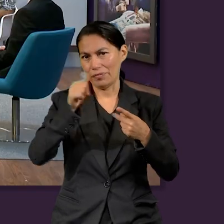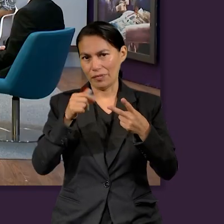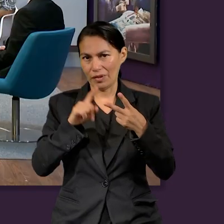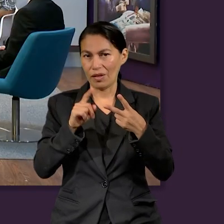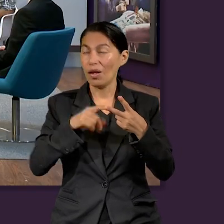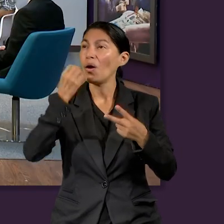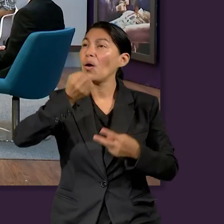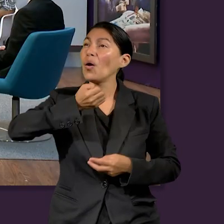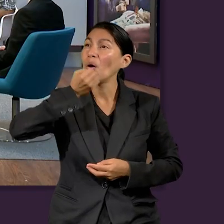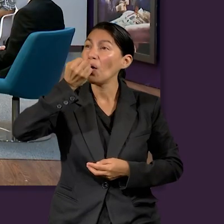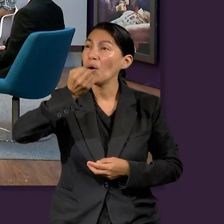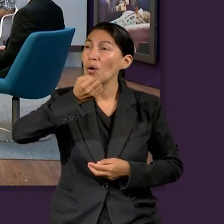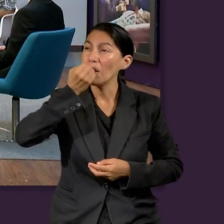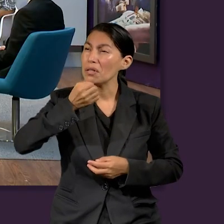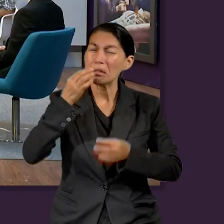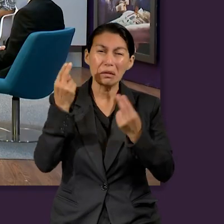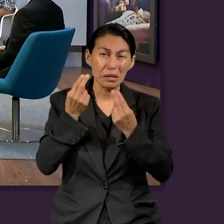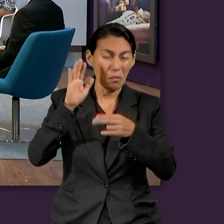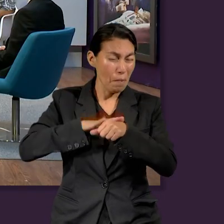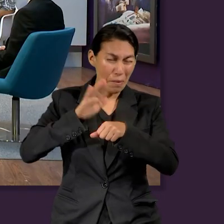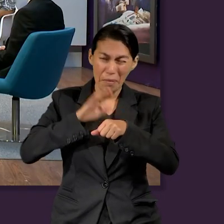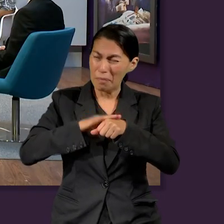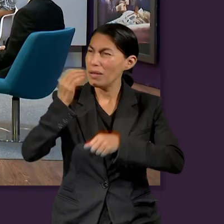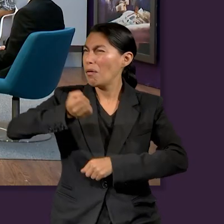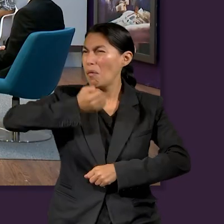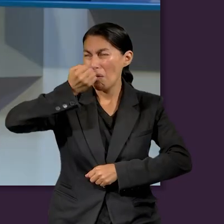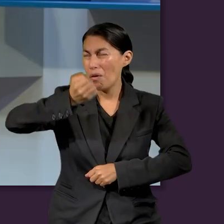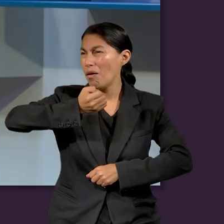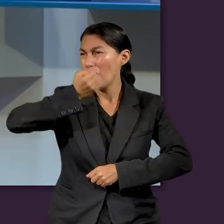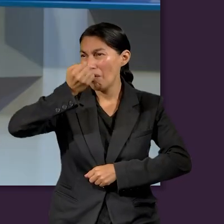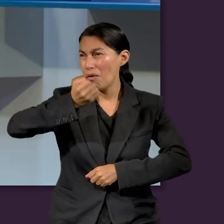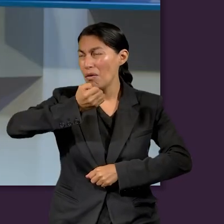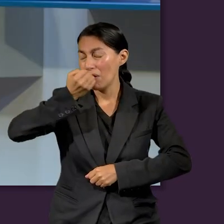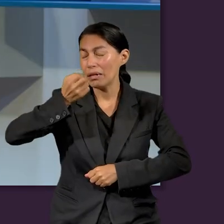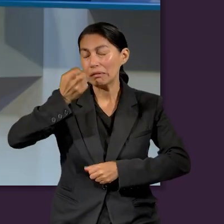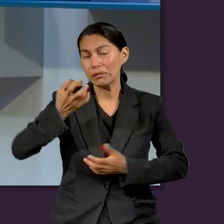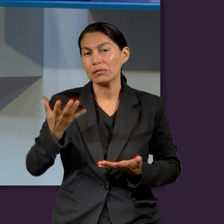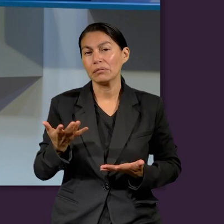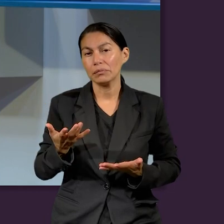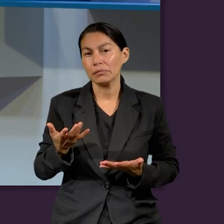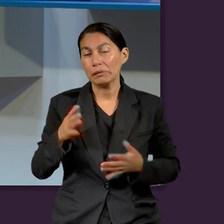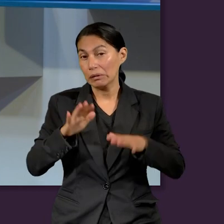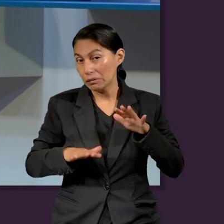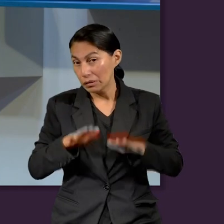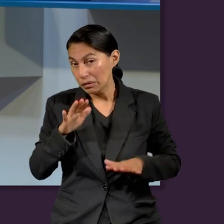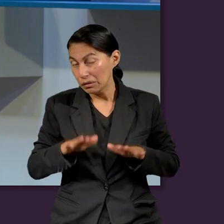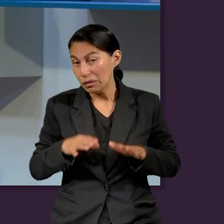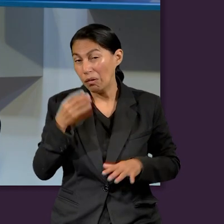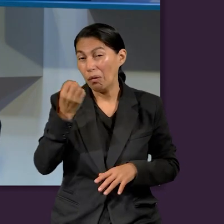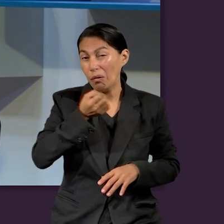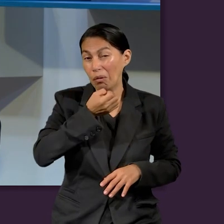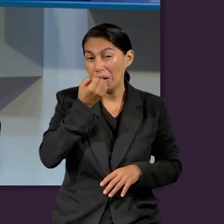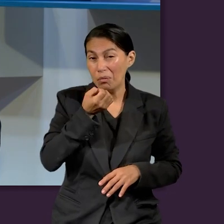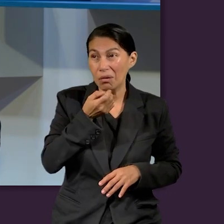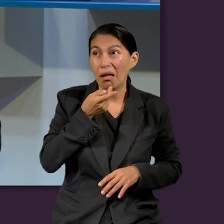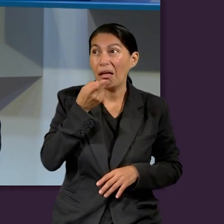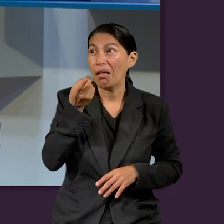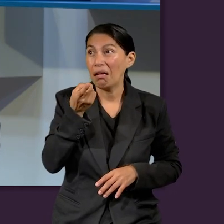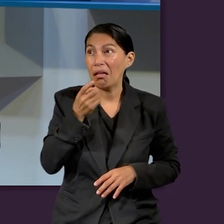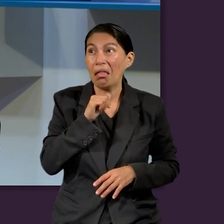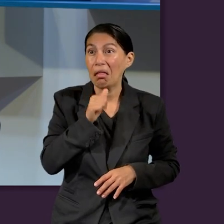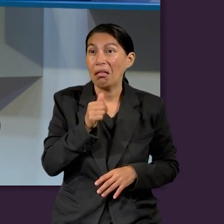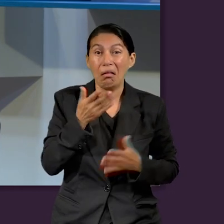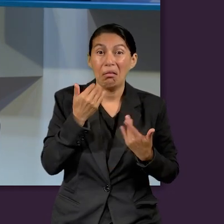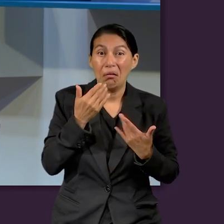Dios, el poder de Dios. Tenemos también la oración, que es un arma que debiéramos de explotarla más, siento yo, ¿no?